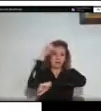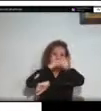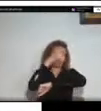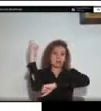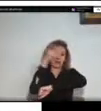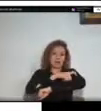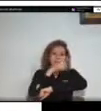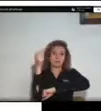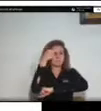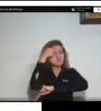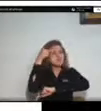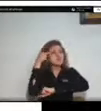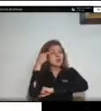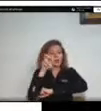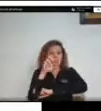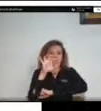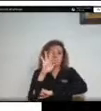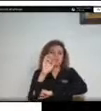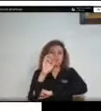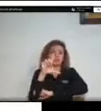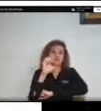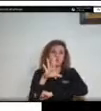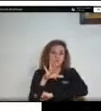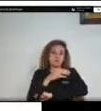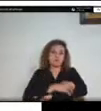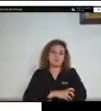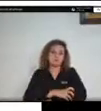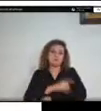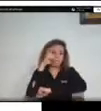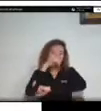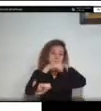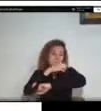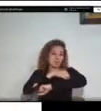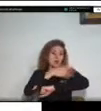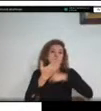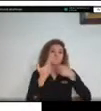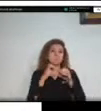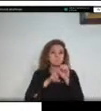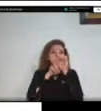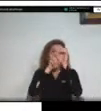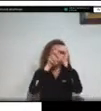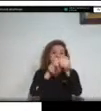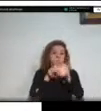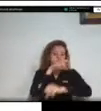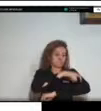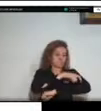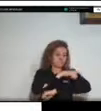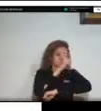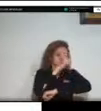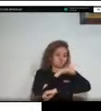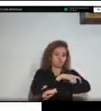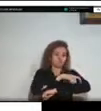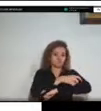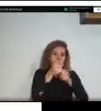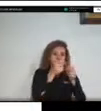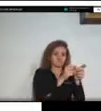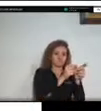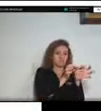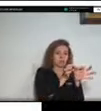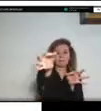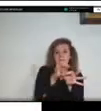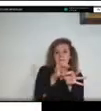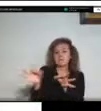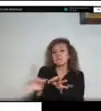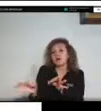el Midstream que son todos los sistemas de transporte que conectan los pozos con los diferentes destinos llámese refinerías